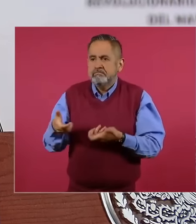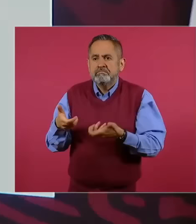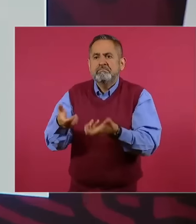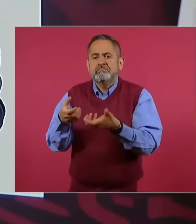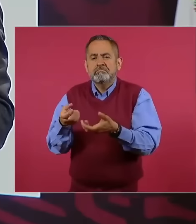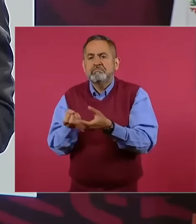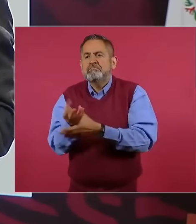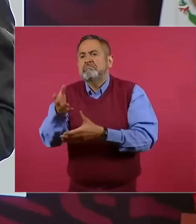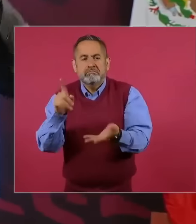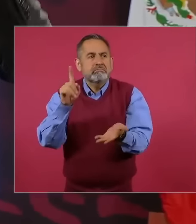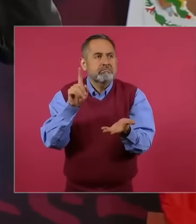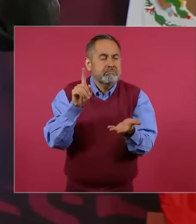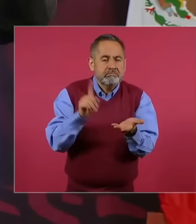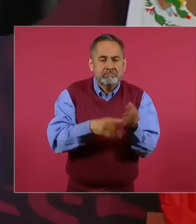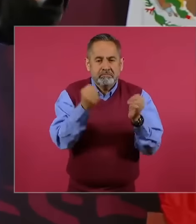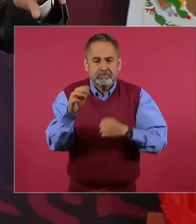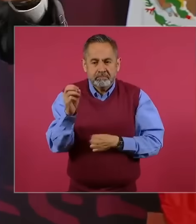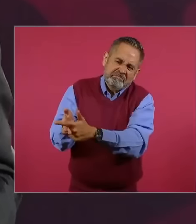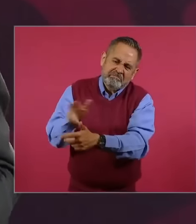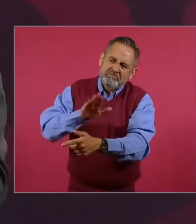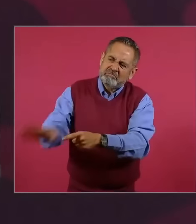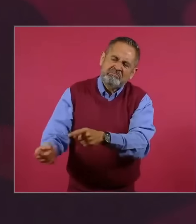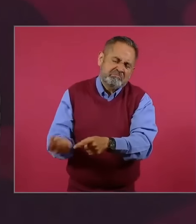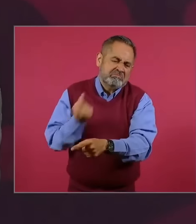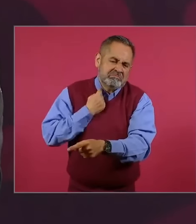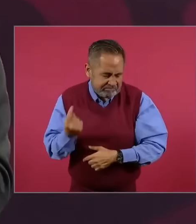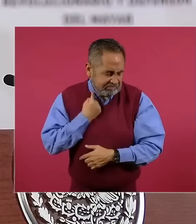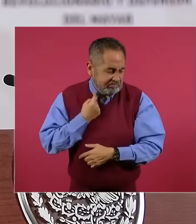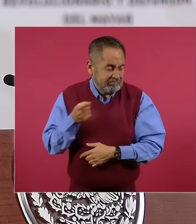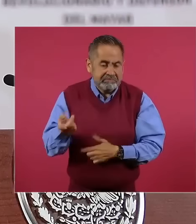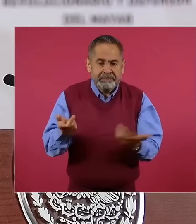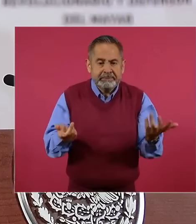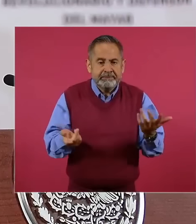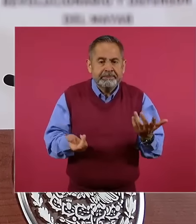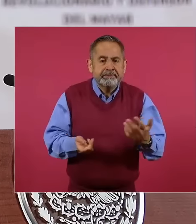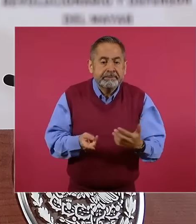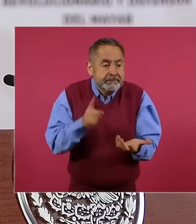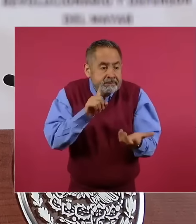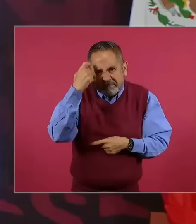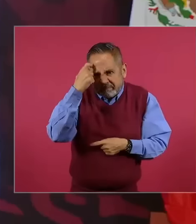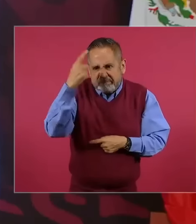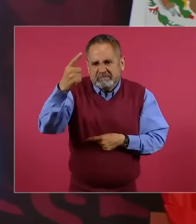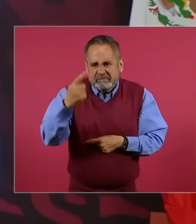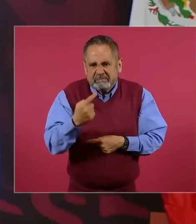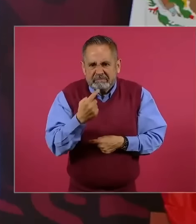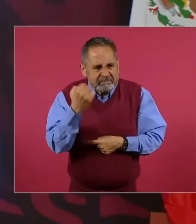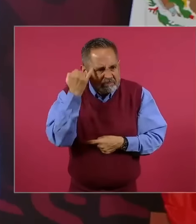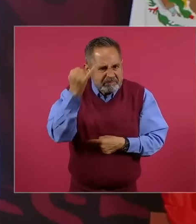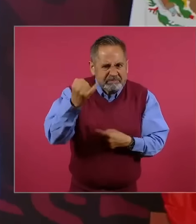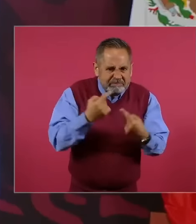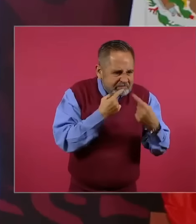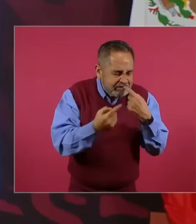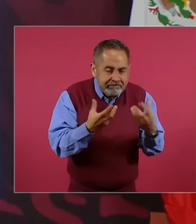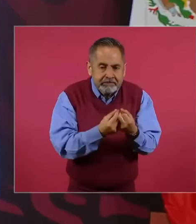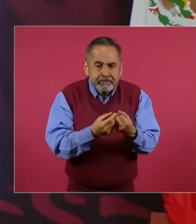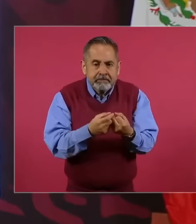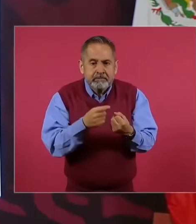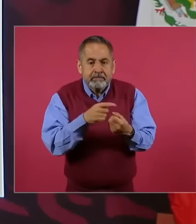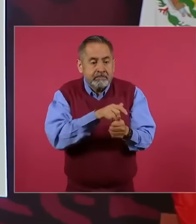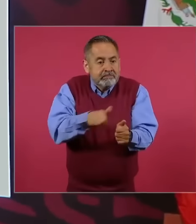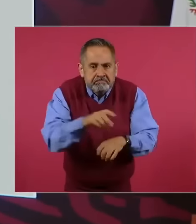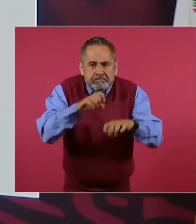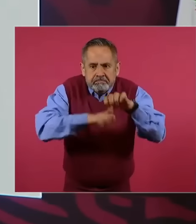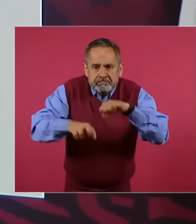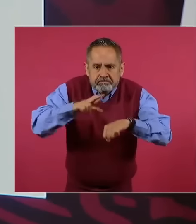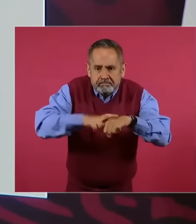en 1903 y los asesinaron, y todo eso lo fragó, lo dirigió al